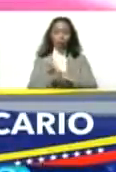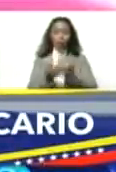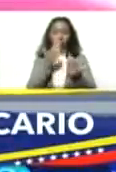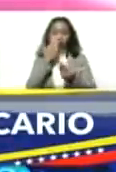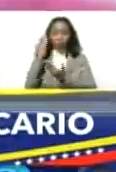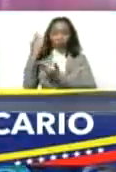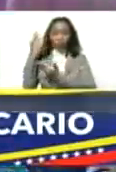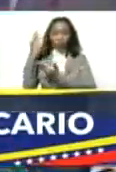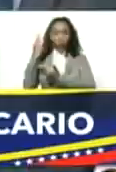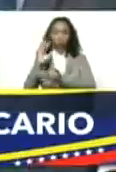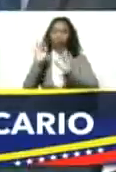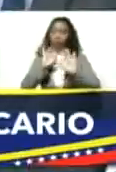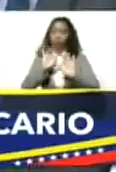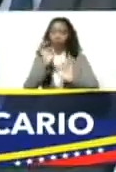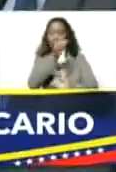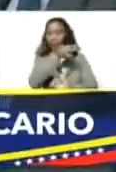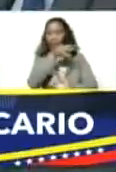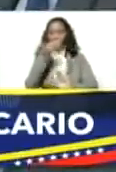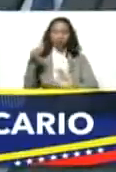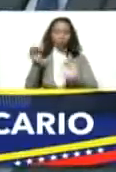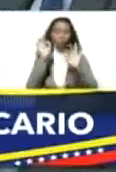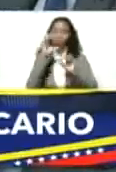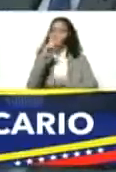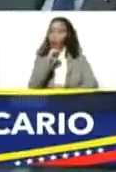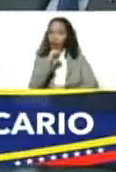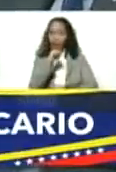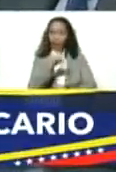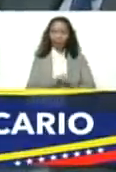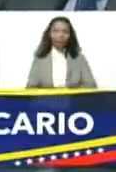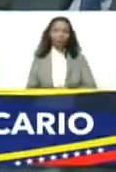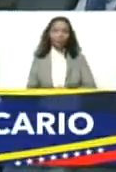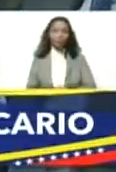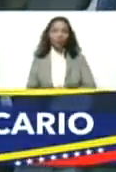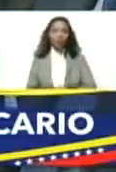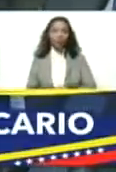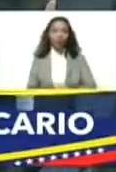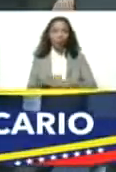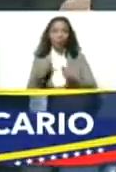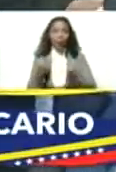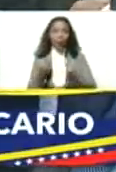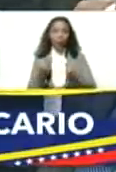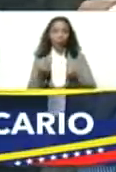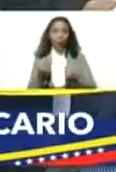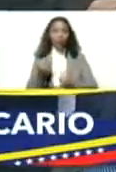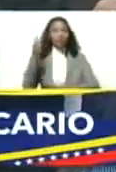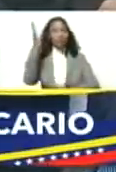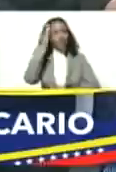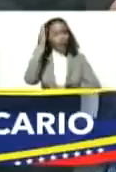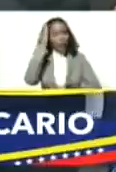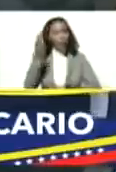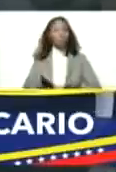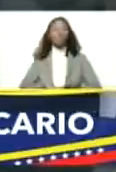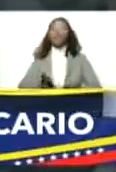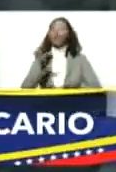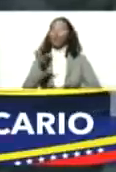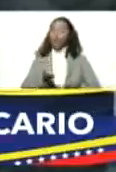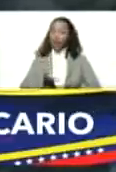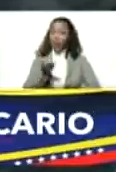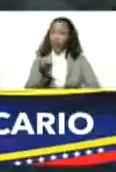nadie es perfecto. Los economistas saben la importancia